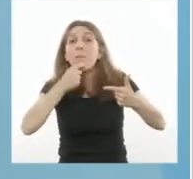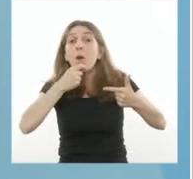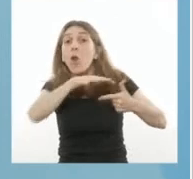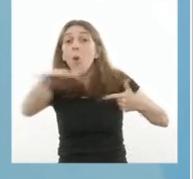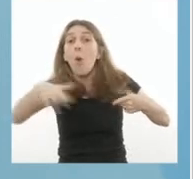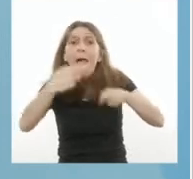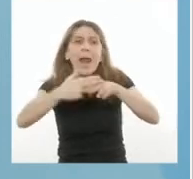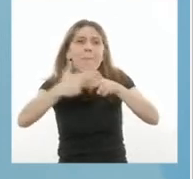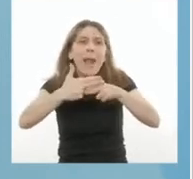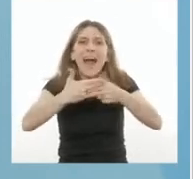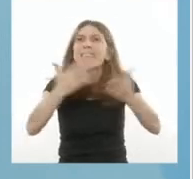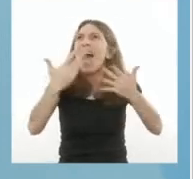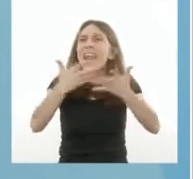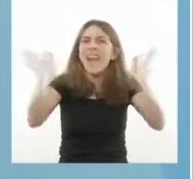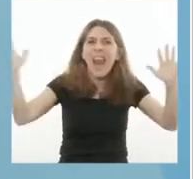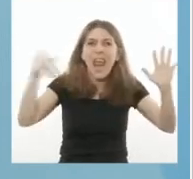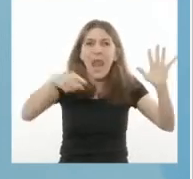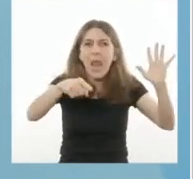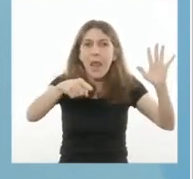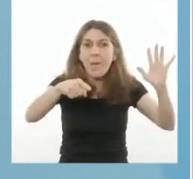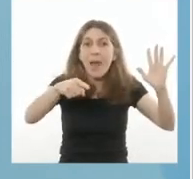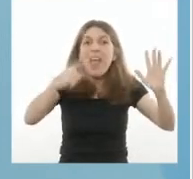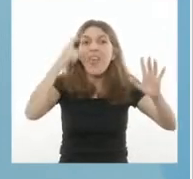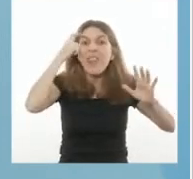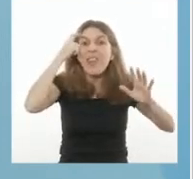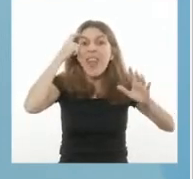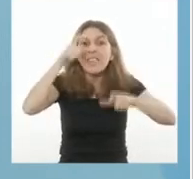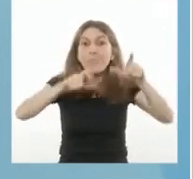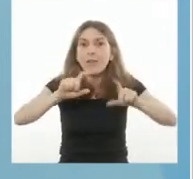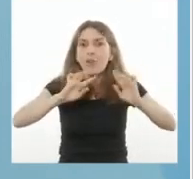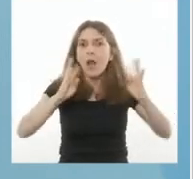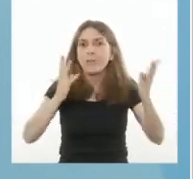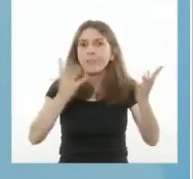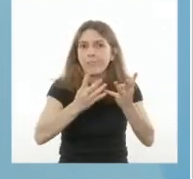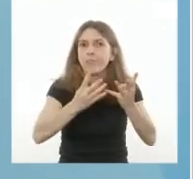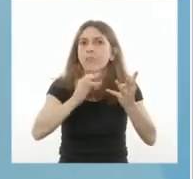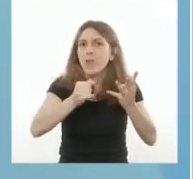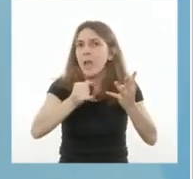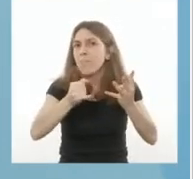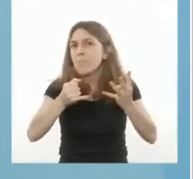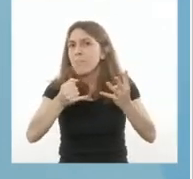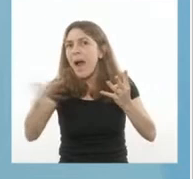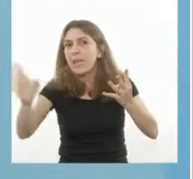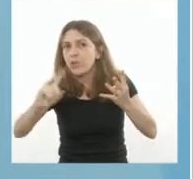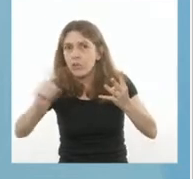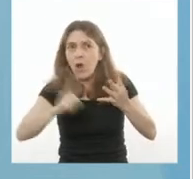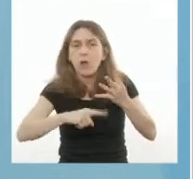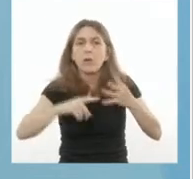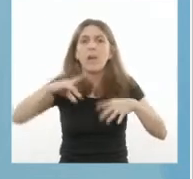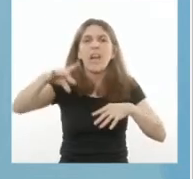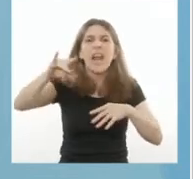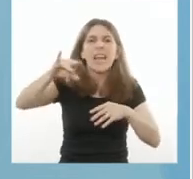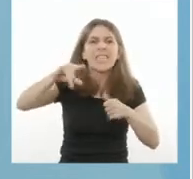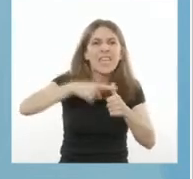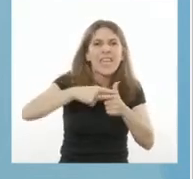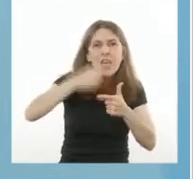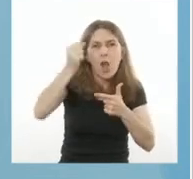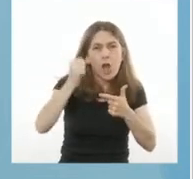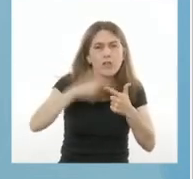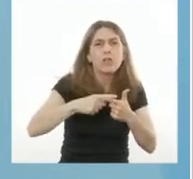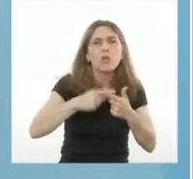públicos al aire libre de más de 10 personas. Prohibir la apertura de casinos y discotecas.